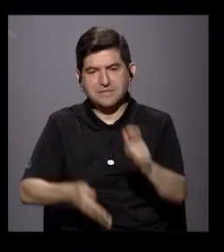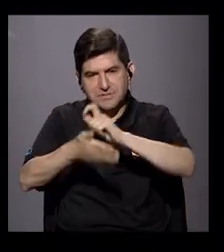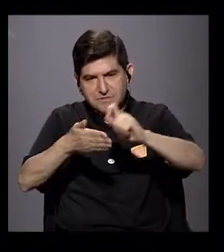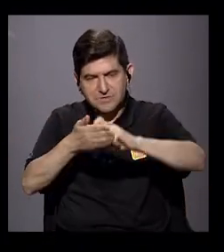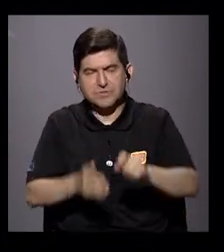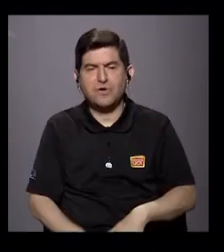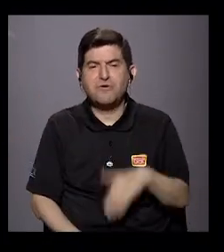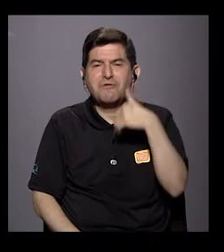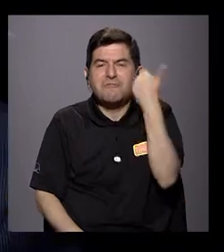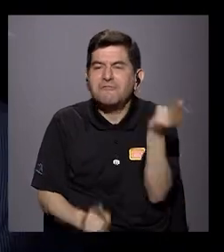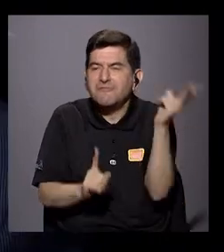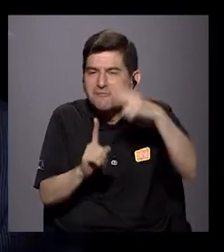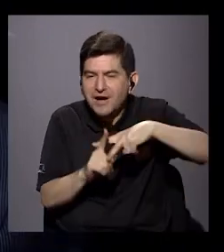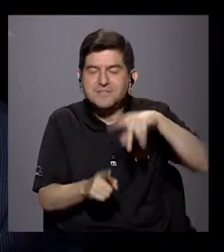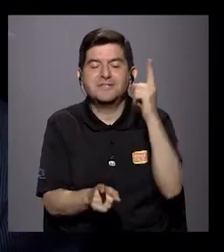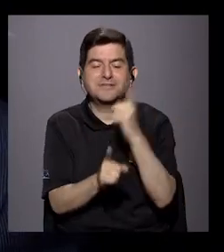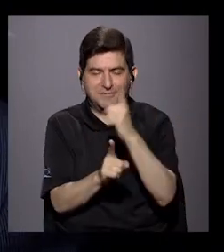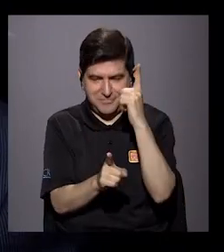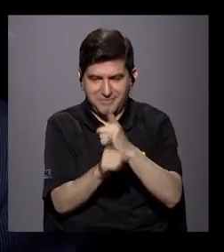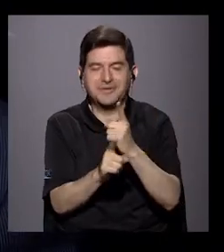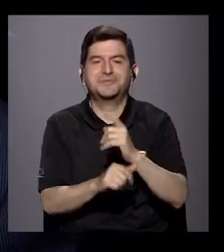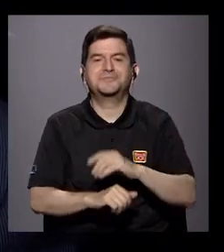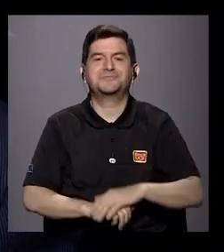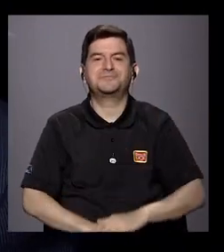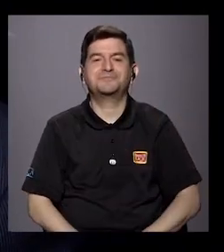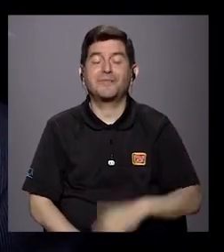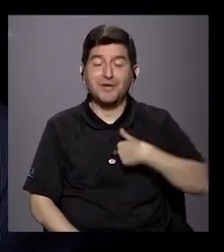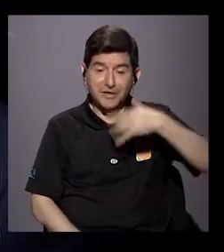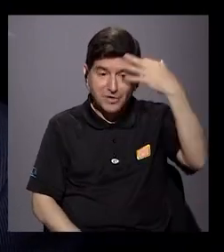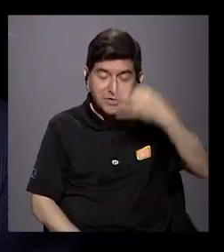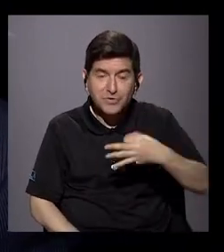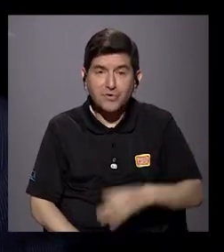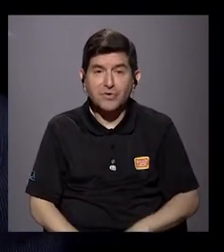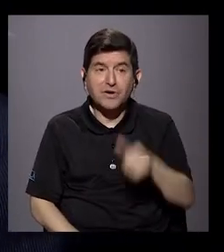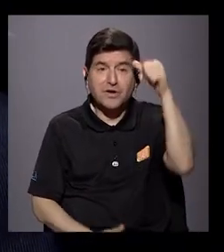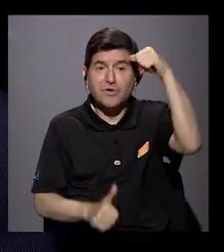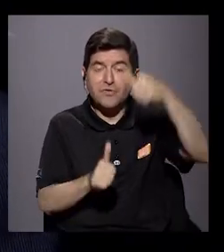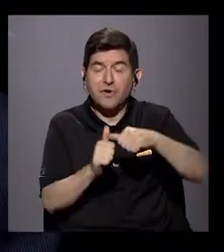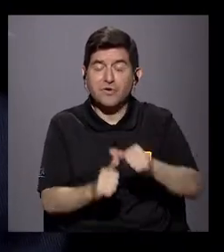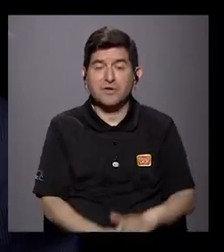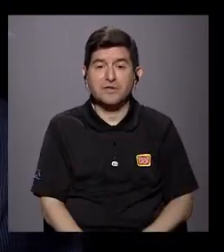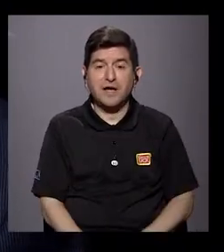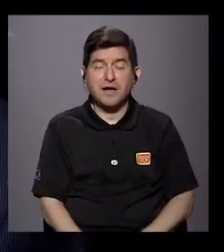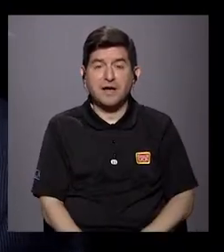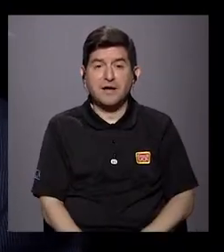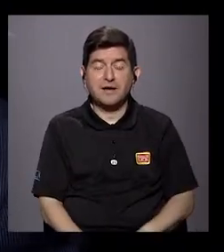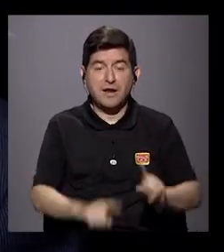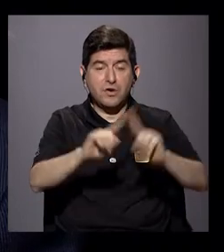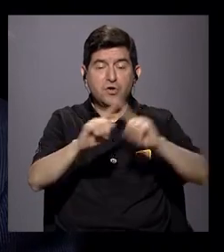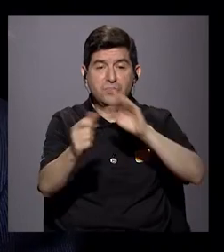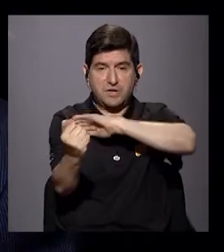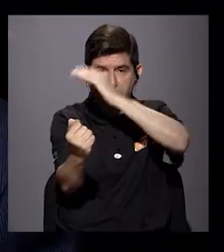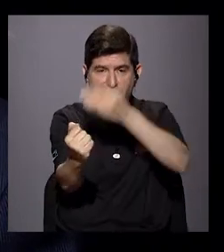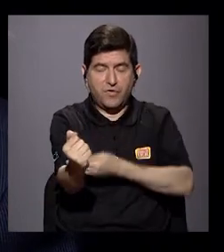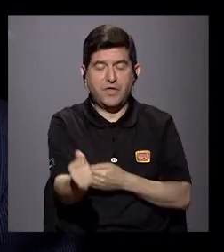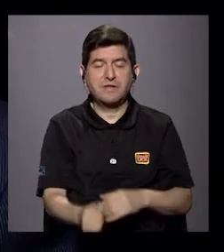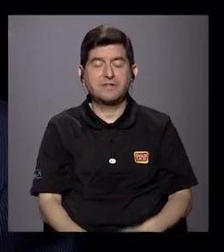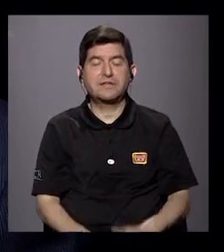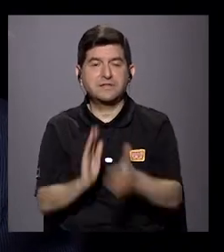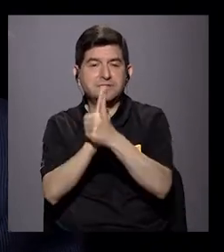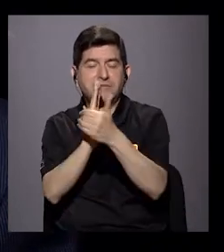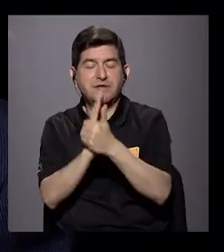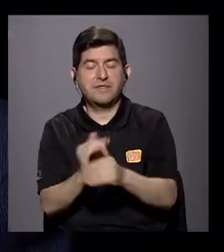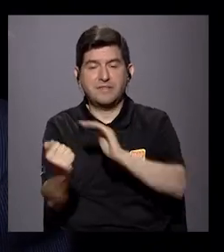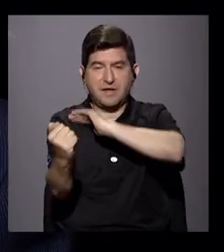de operacionalizar de algún modo. Exactamente, y eso yo creo que hay que recordar siempre a las potestades que tienen los diferentes poderes, pero en el caso del poder ejecutivo,